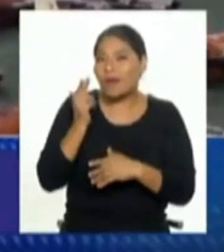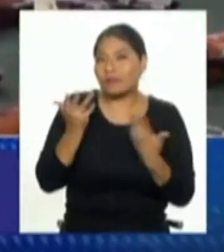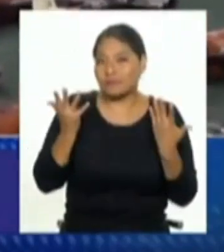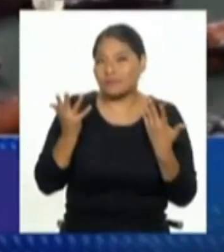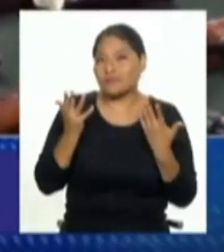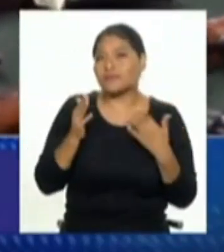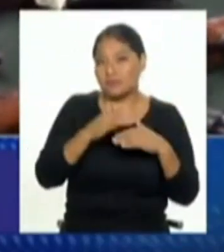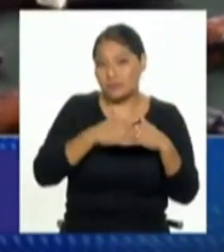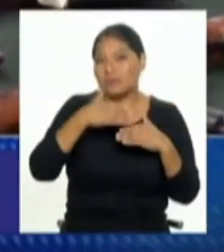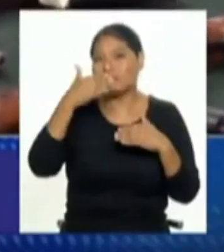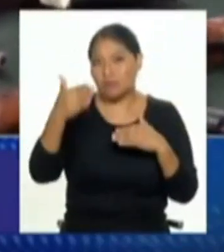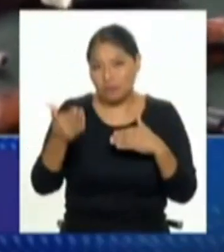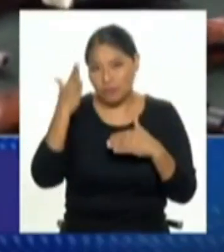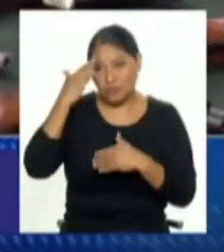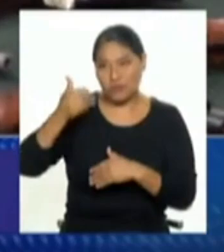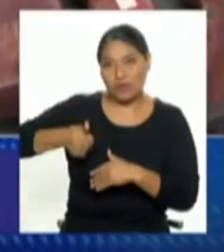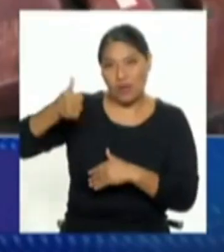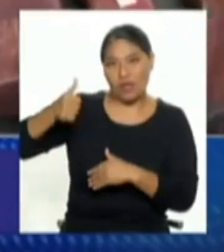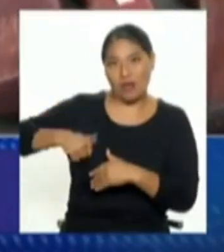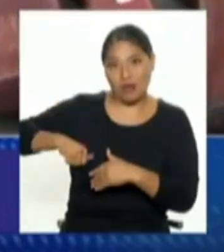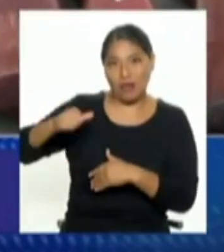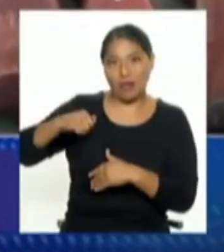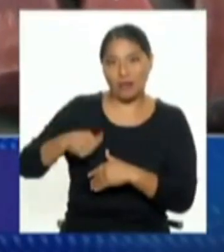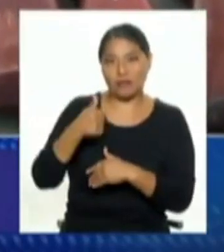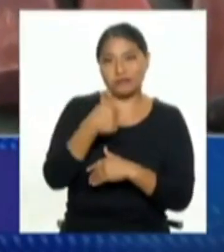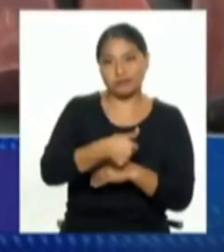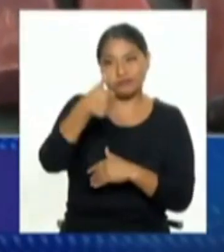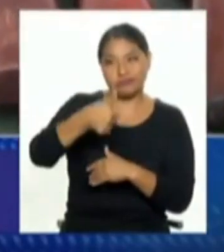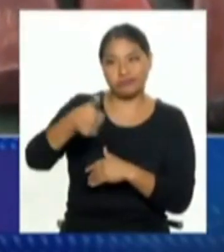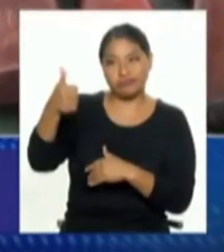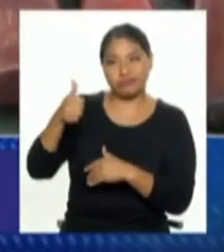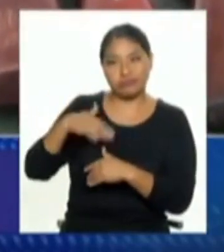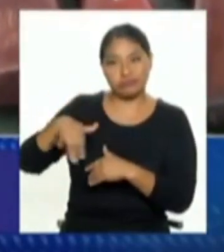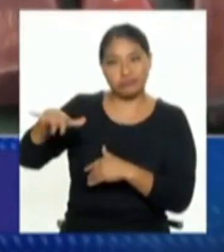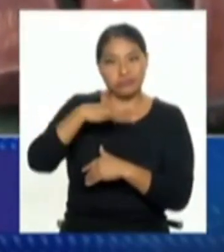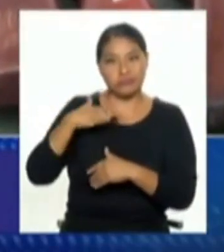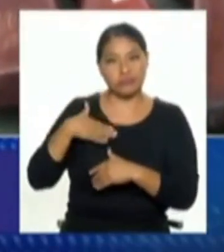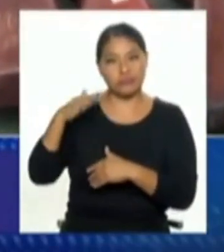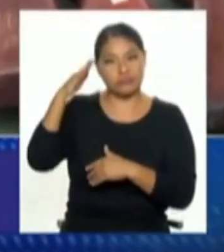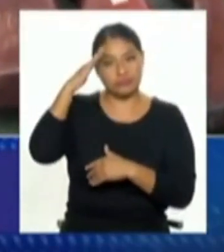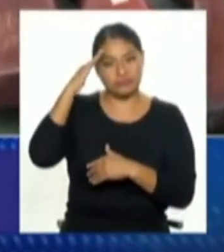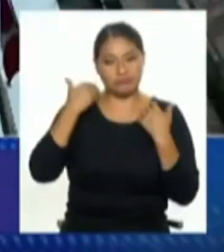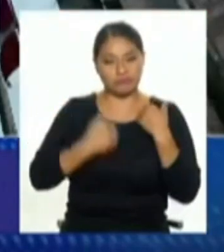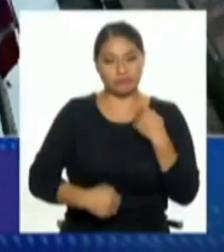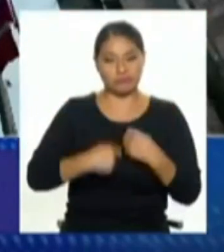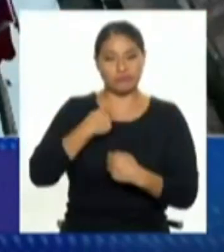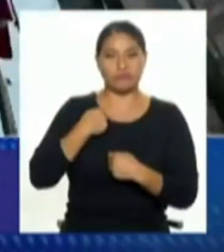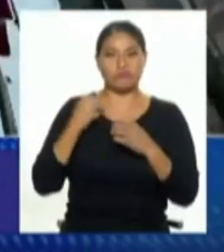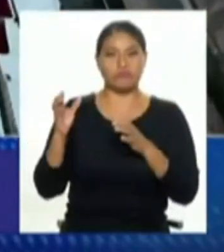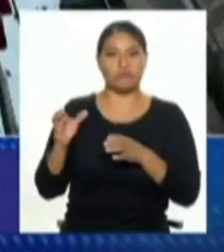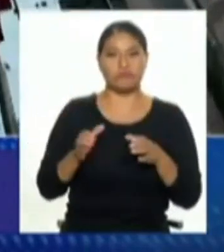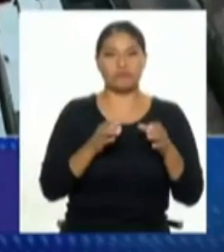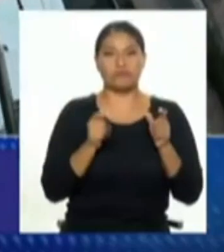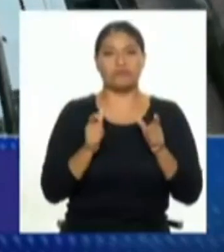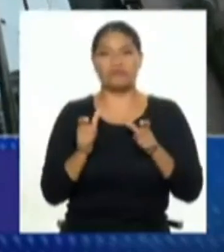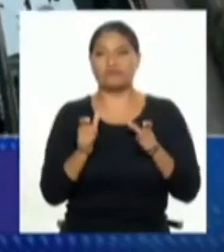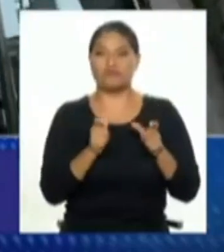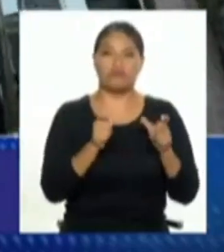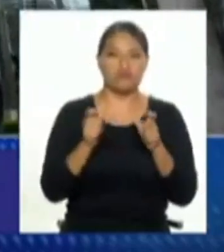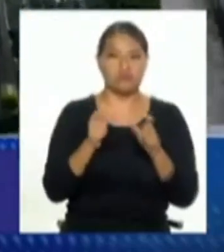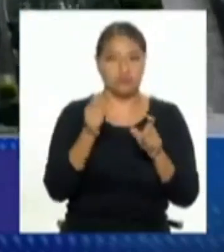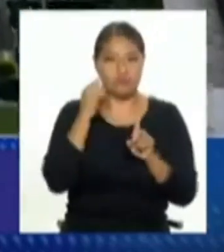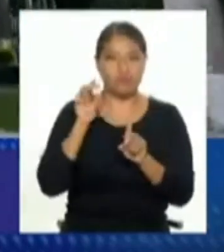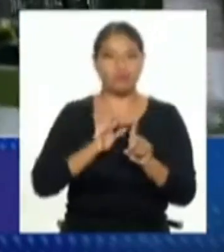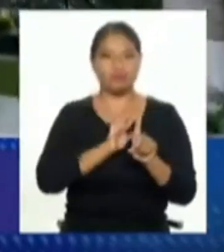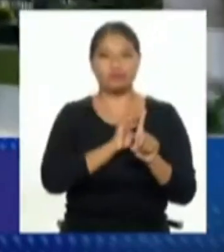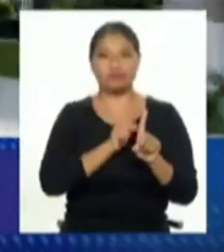Y sabemos que más de un alcalde, no son todos, pero hay varios alcaldes que tienen a los serenos pues como sus ejitos privados, su seguridad privada, su